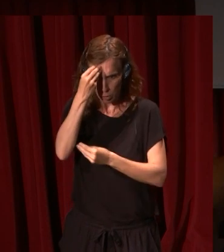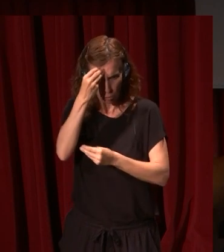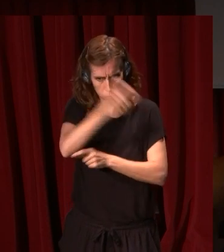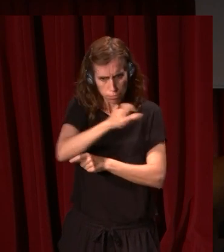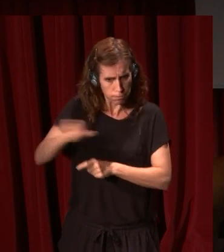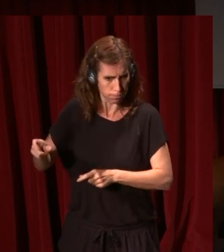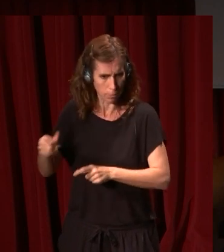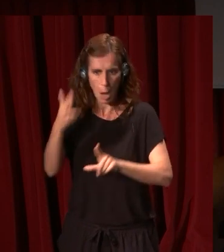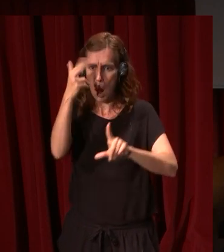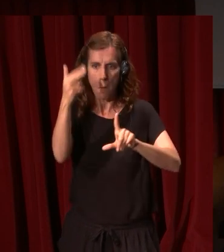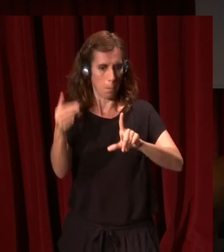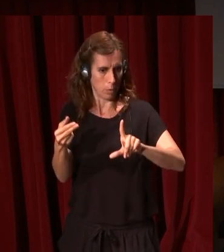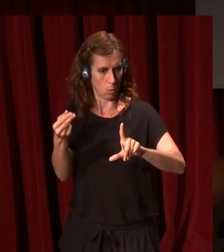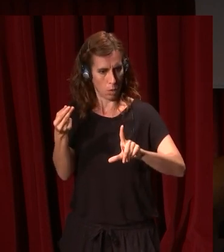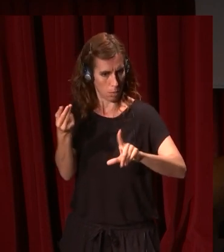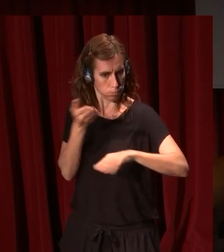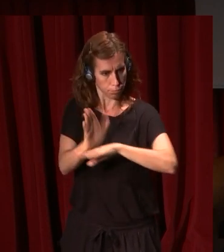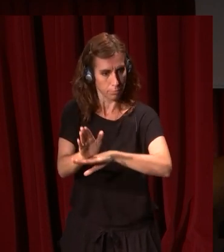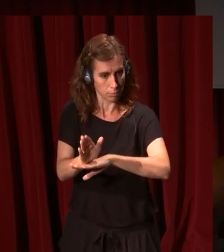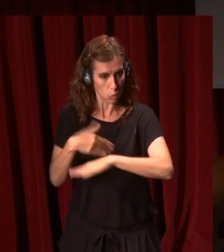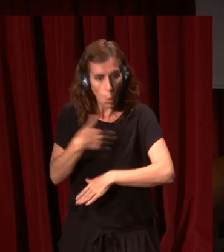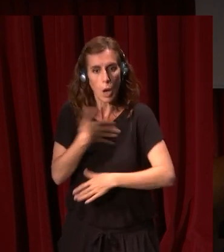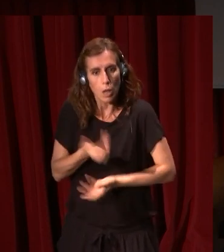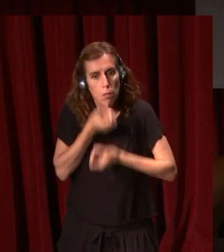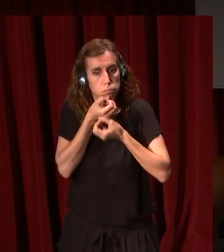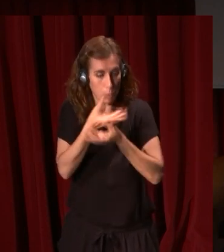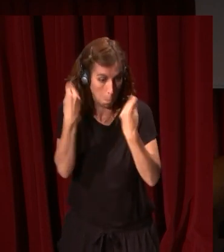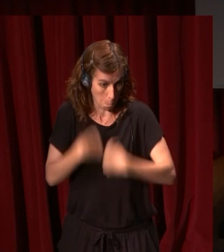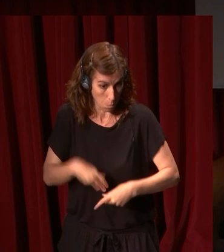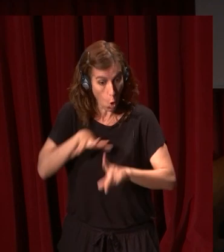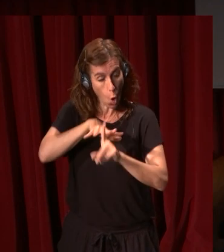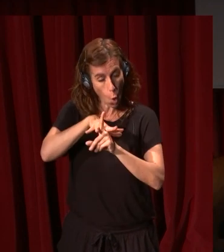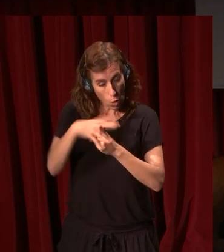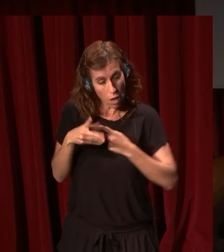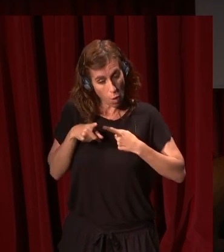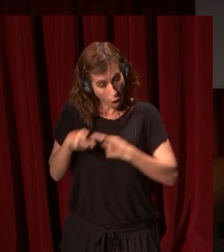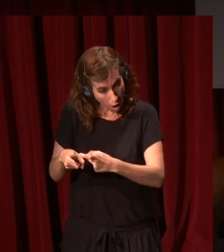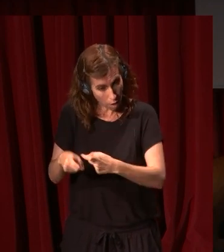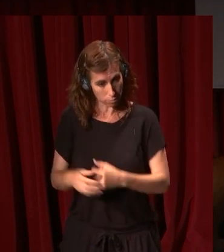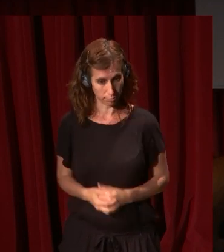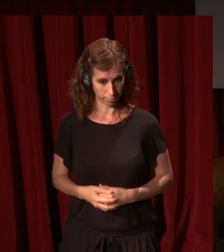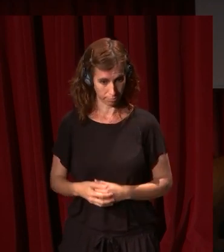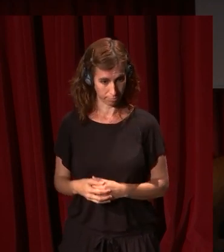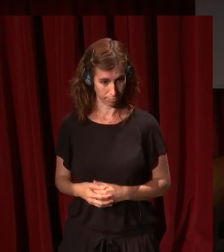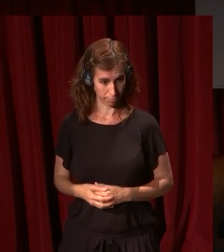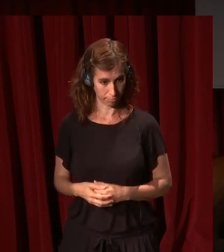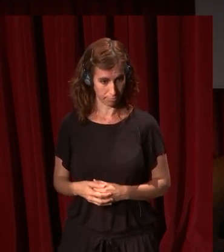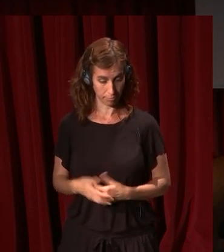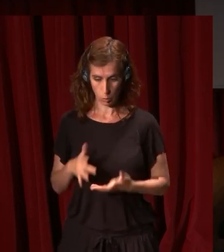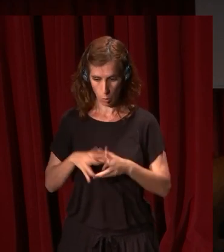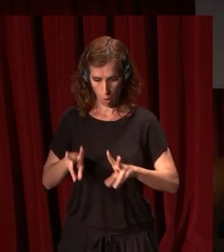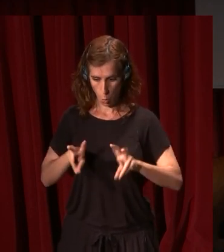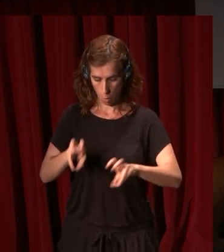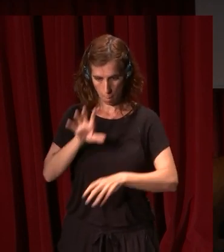expresó en su pintura y eso es lo que me interesaba a mí aquí constatar. Ese contexto de guerra resultó en un nuevo